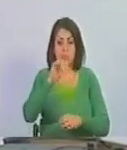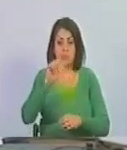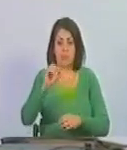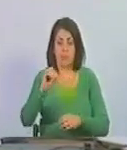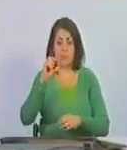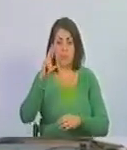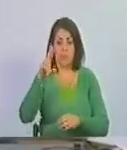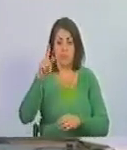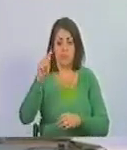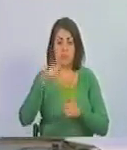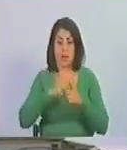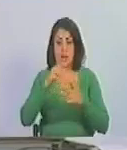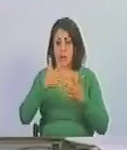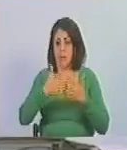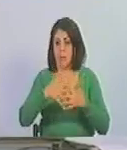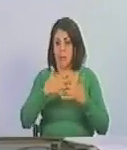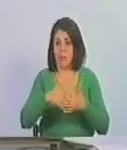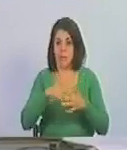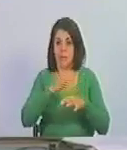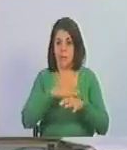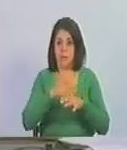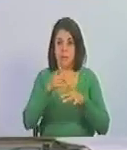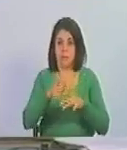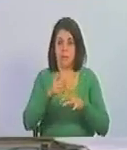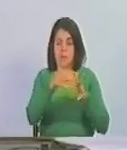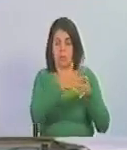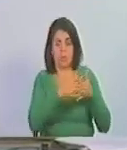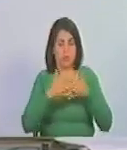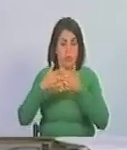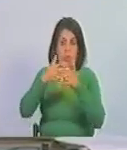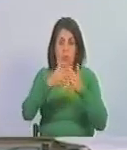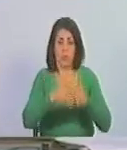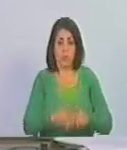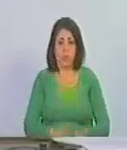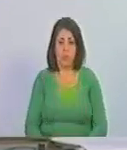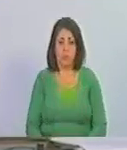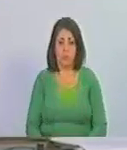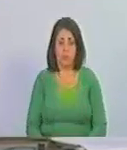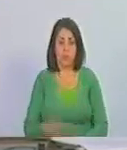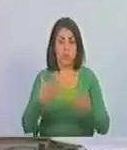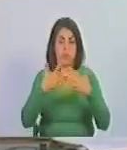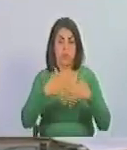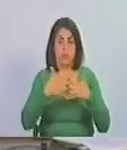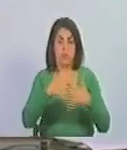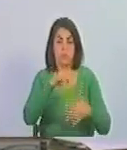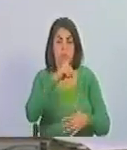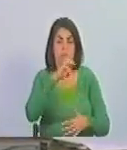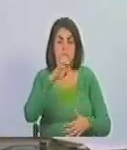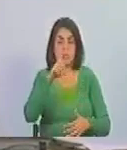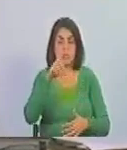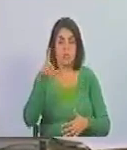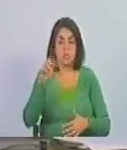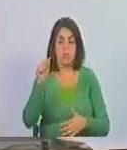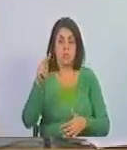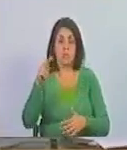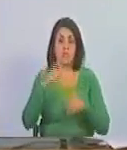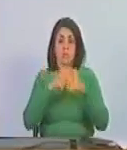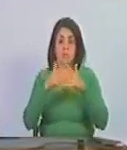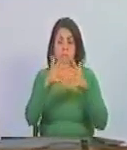empresa Delec de Estados Unidos y la empresa Delec Estados Unidos